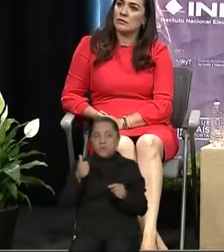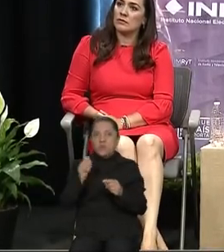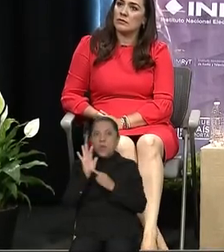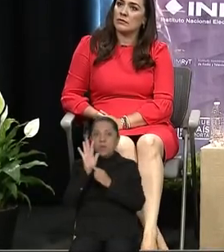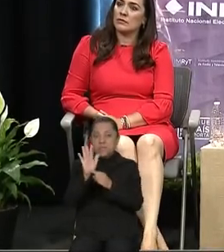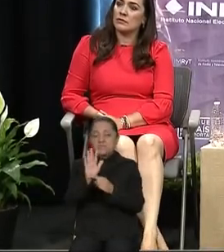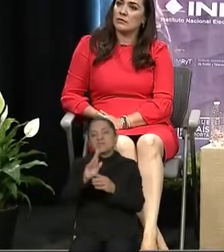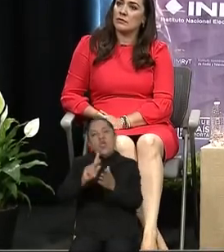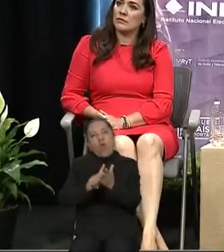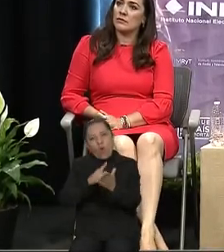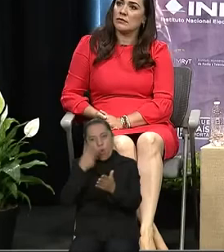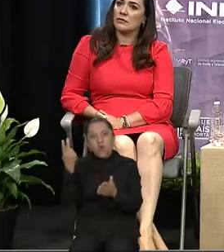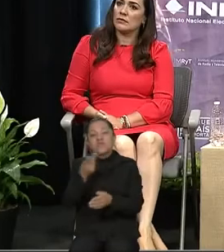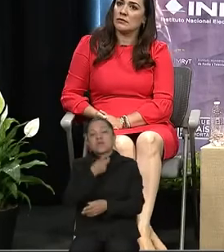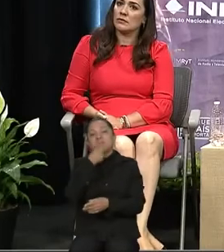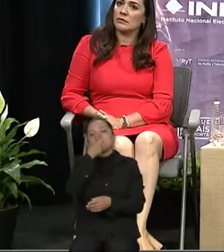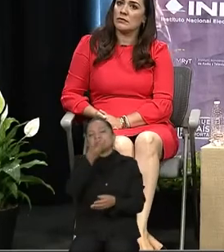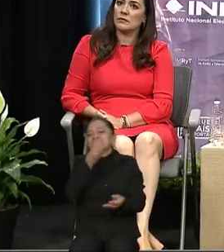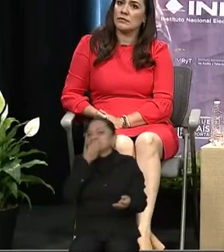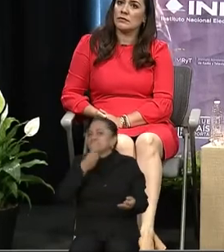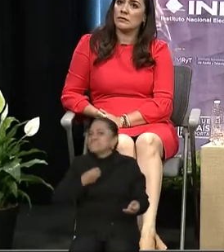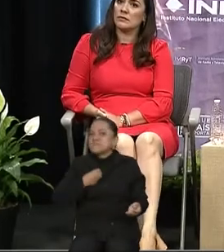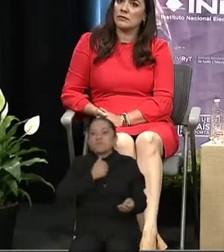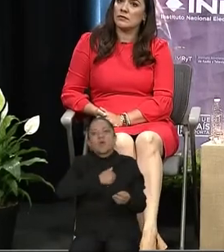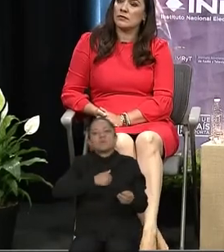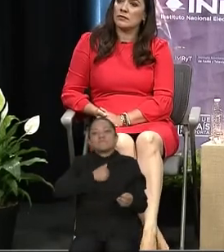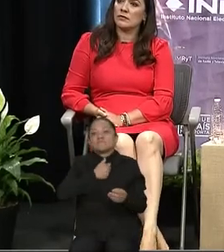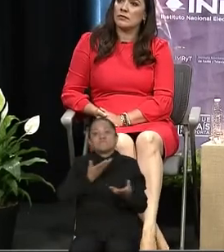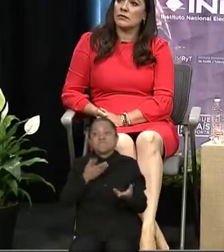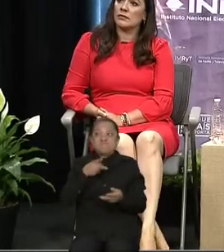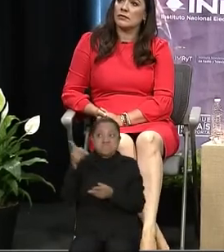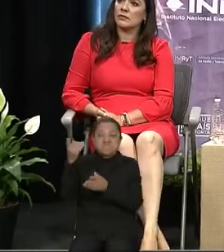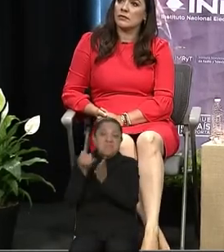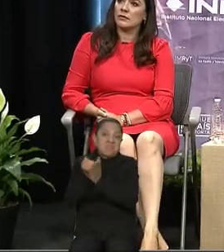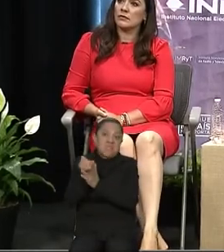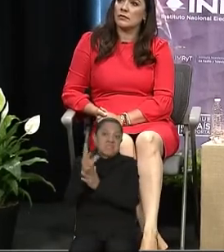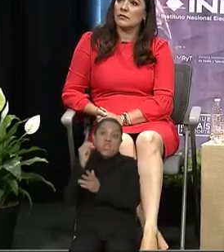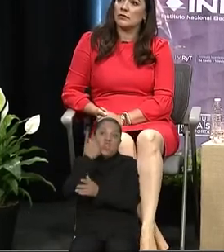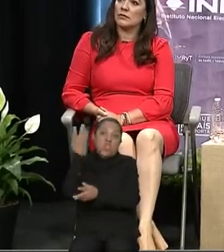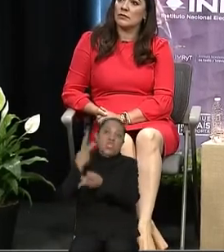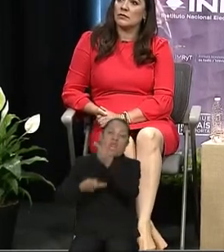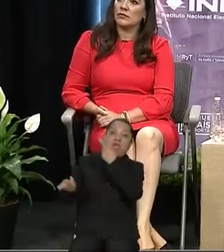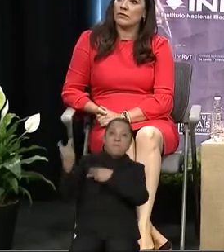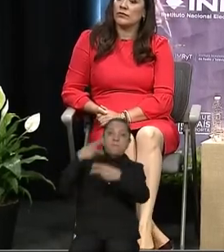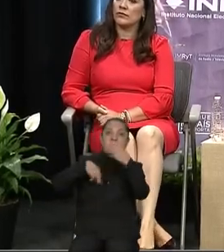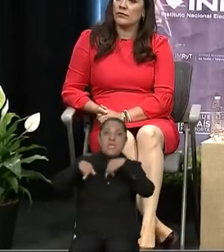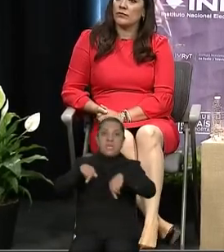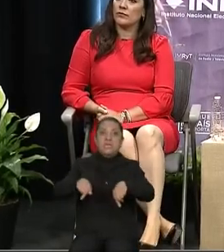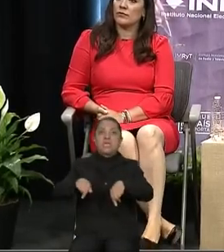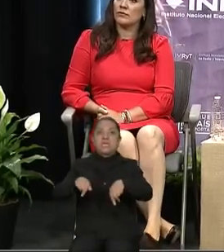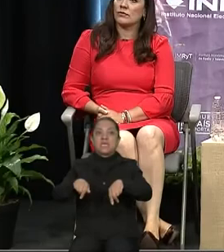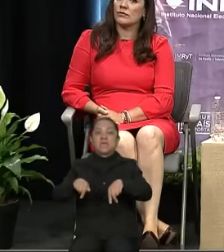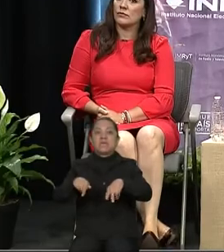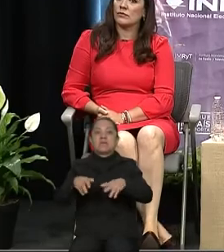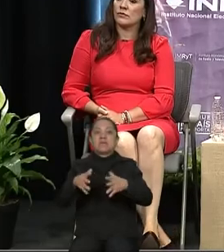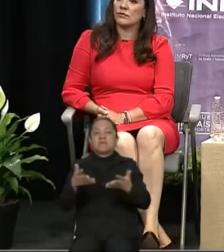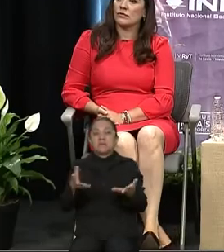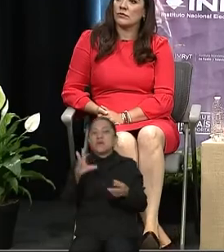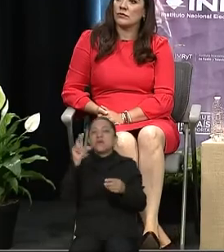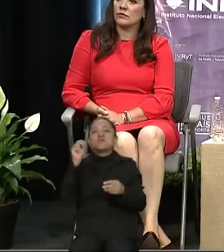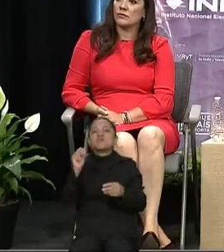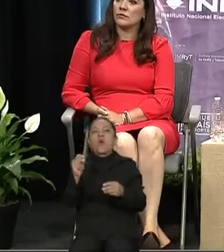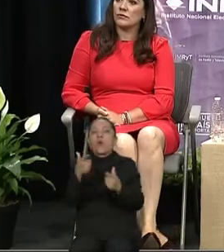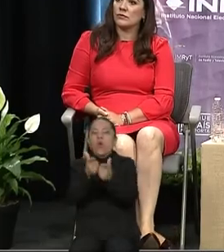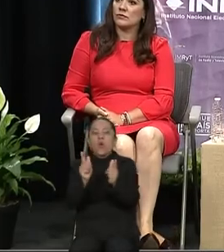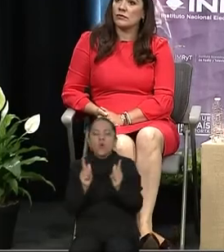lamentando la ausencia de quienes por decisión propia decidieron ausentarse de este ejercicio no entre partidos políticos sino de